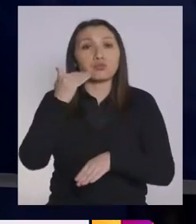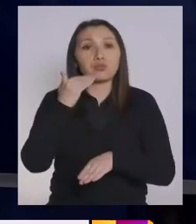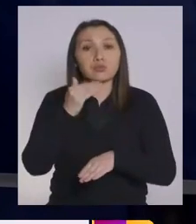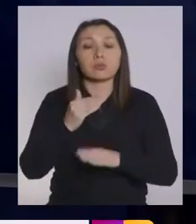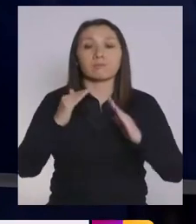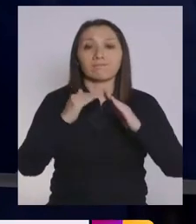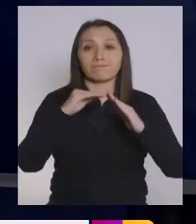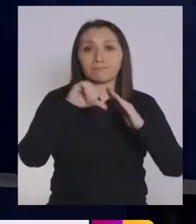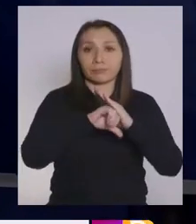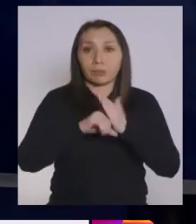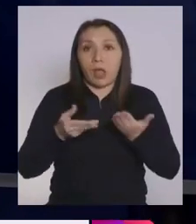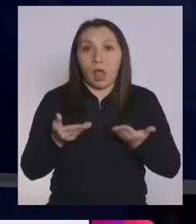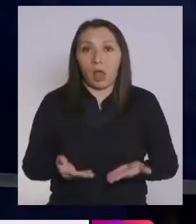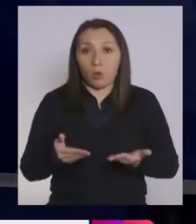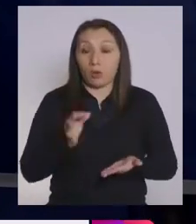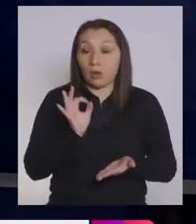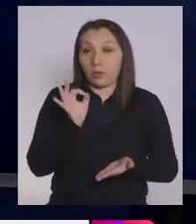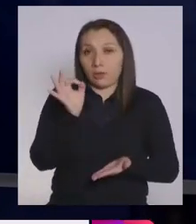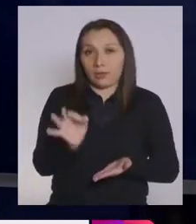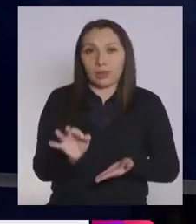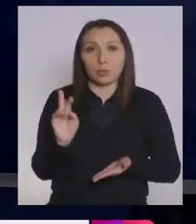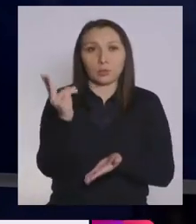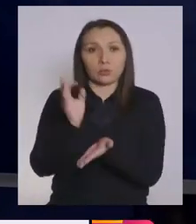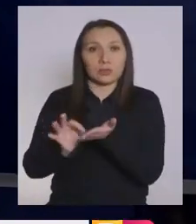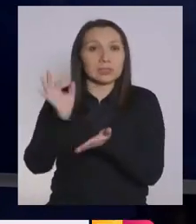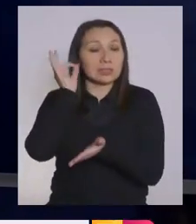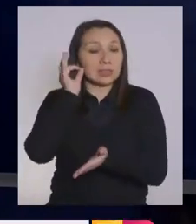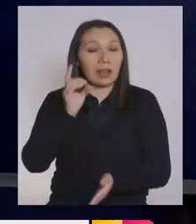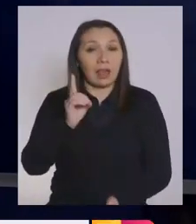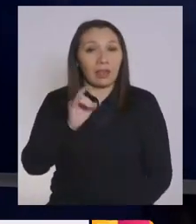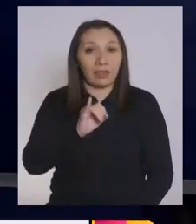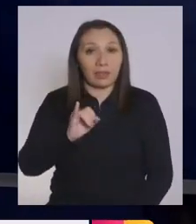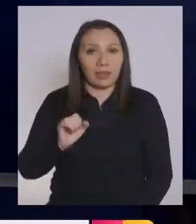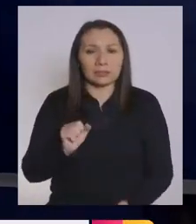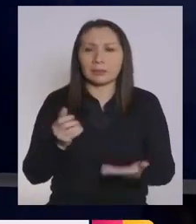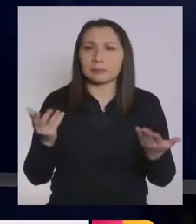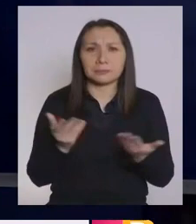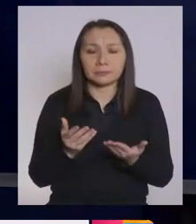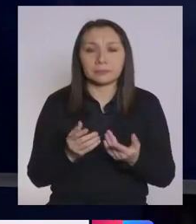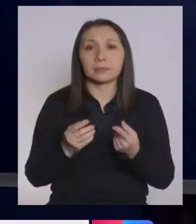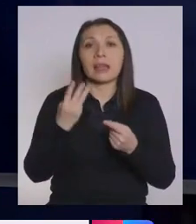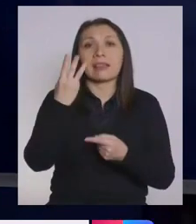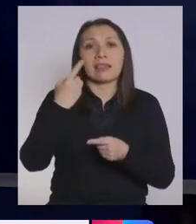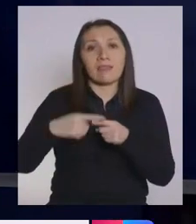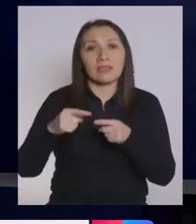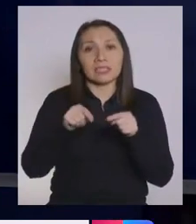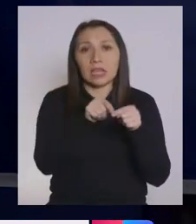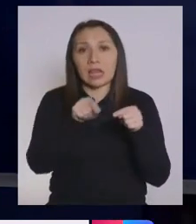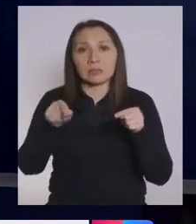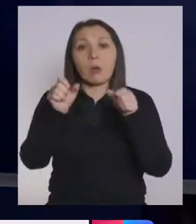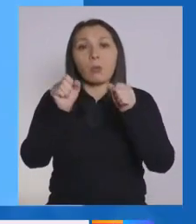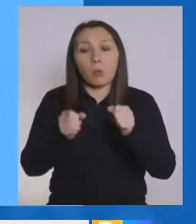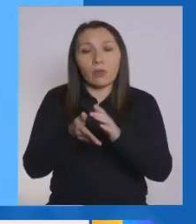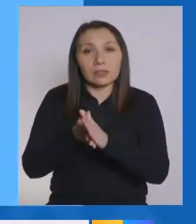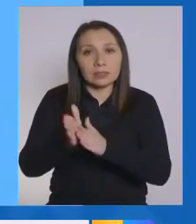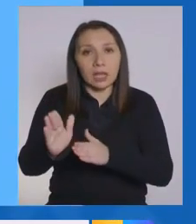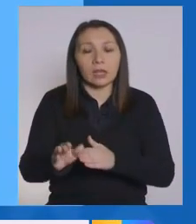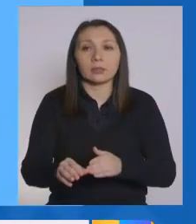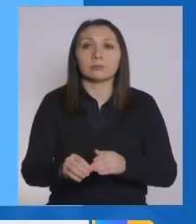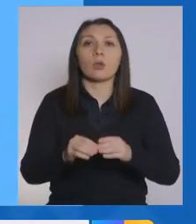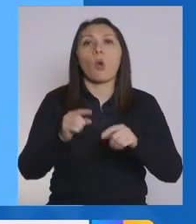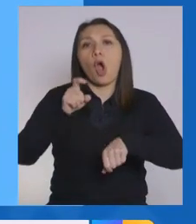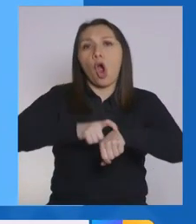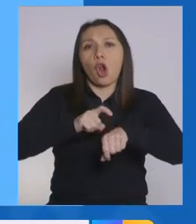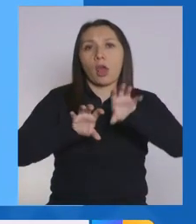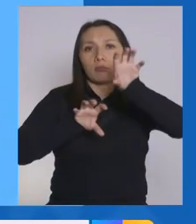están en cuarentena, que es lo que señaló la subsecretaria Daza, que tiene que ver con tres veces a la semana, hay dos